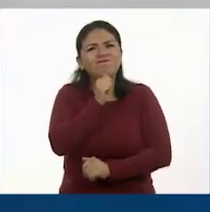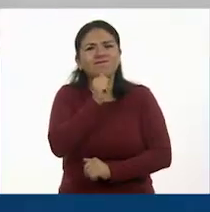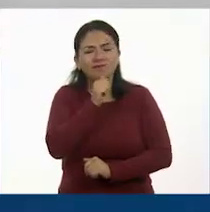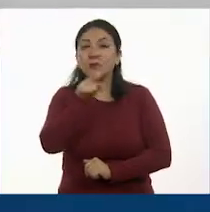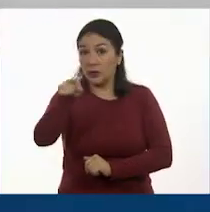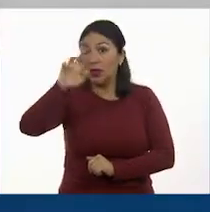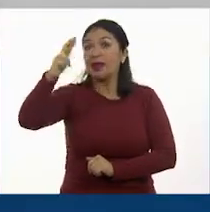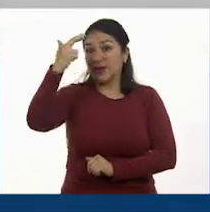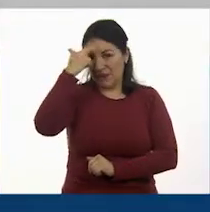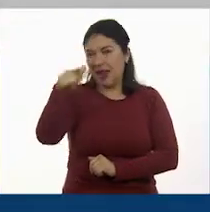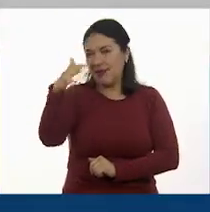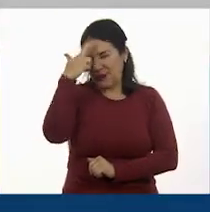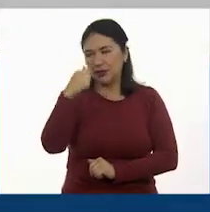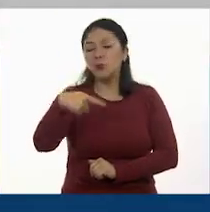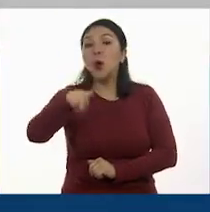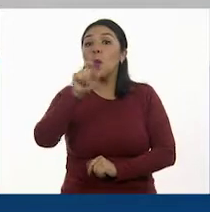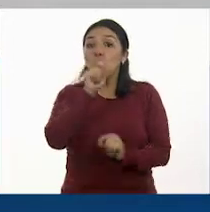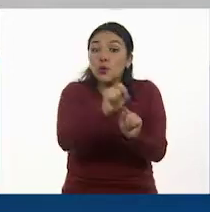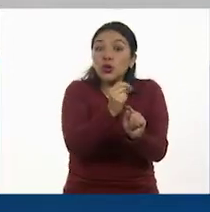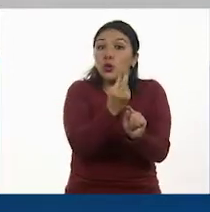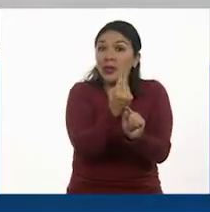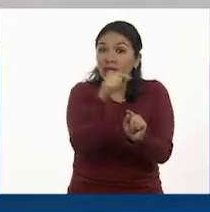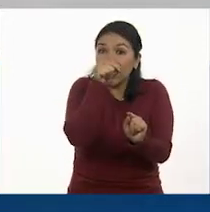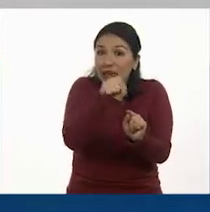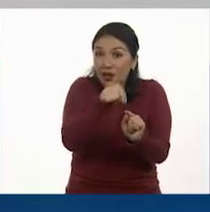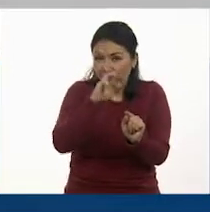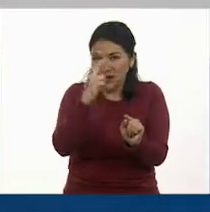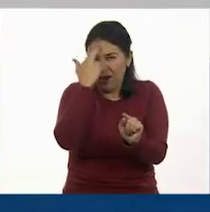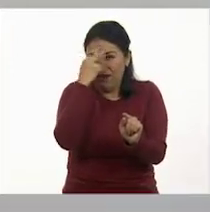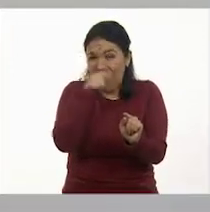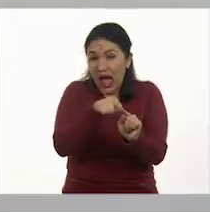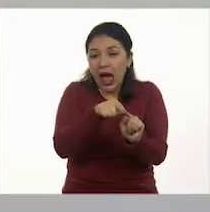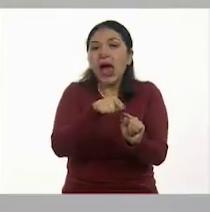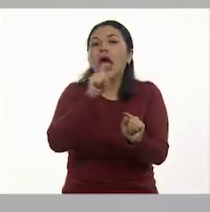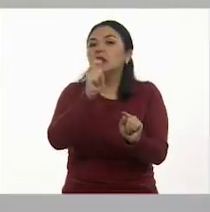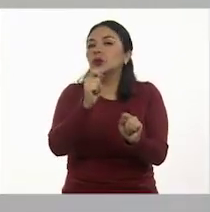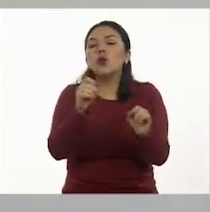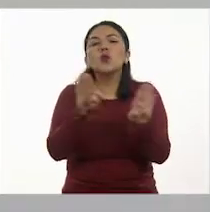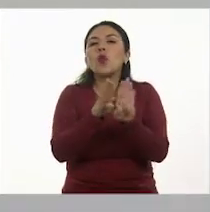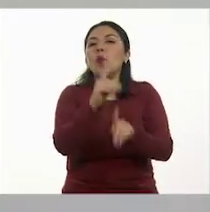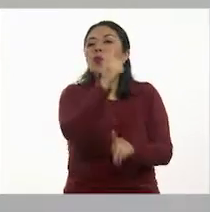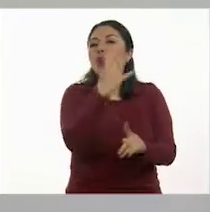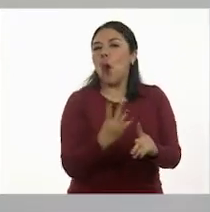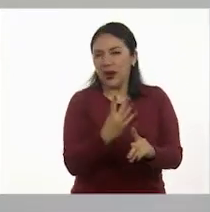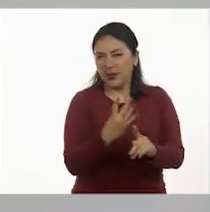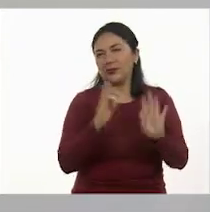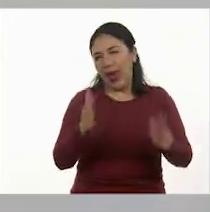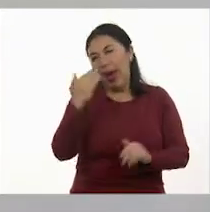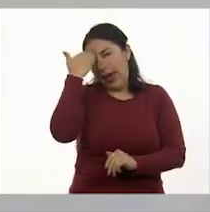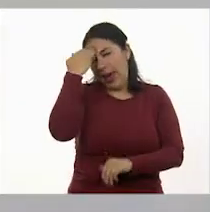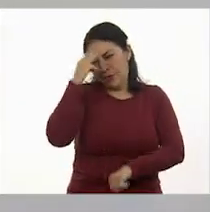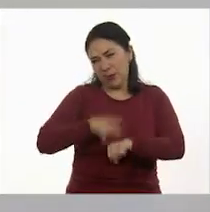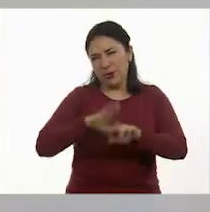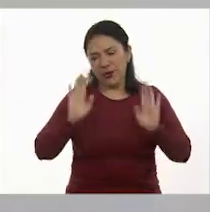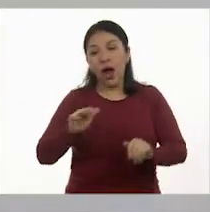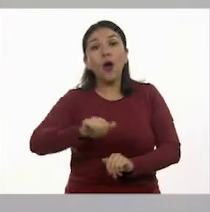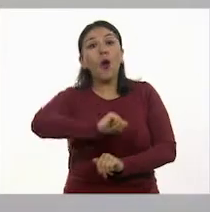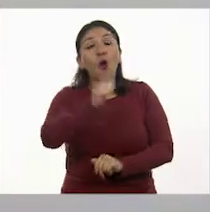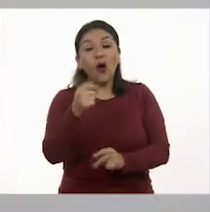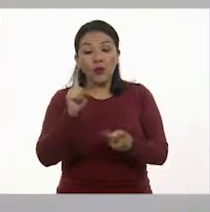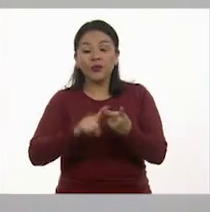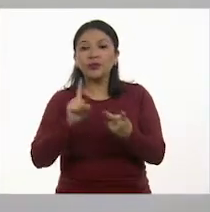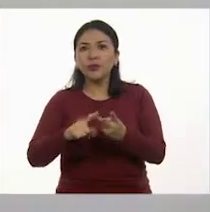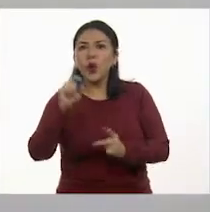porque sí lo hemos visto muchas veces, que punto veinticinco es igual a un cuarto. Y, bueno, tenemos ahora